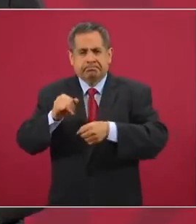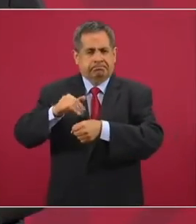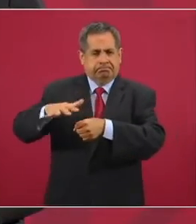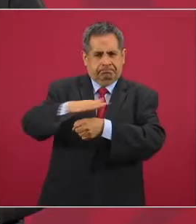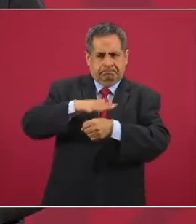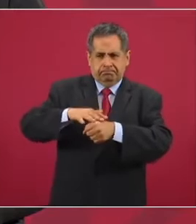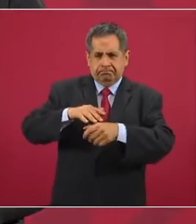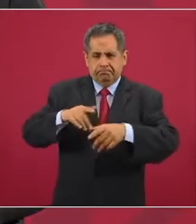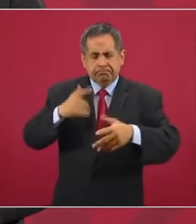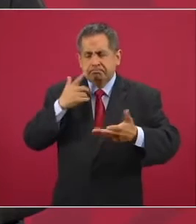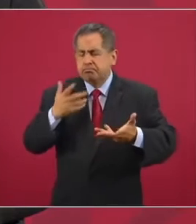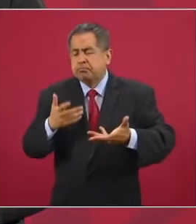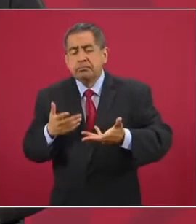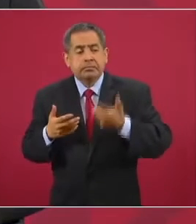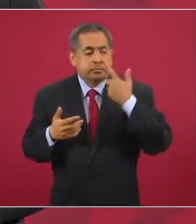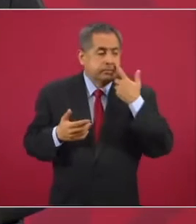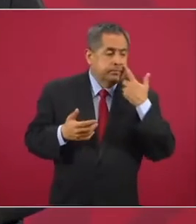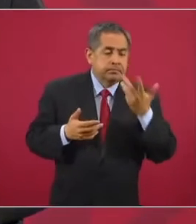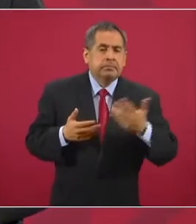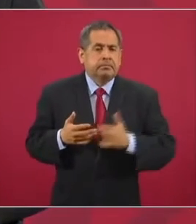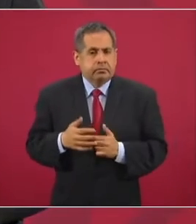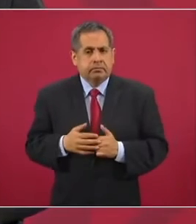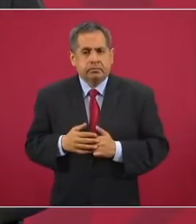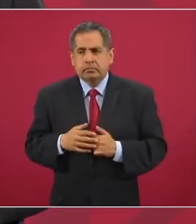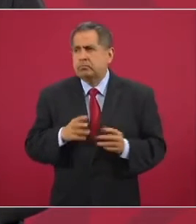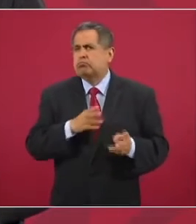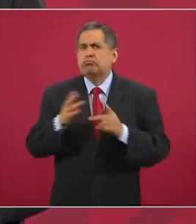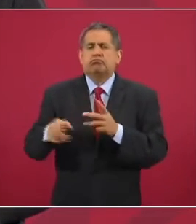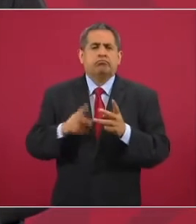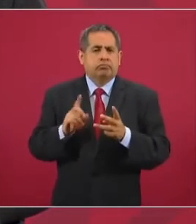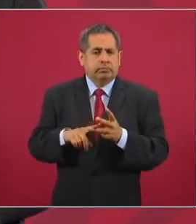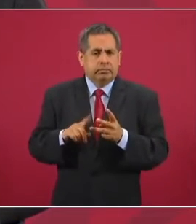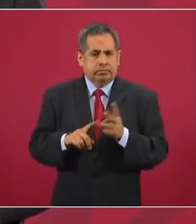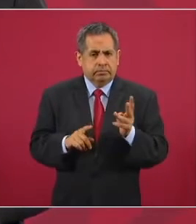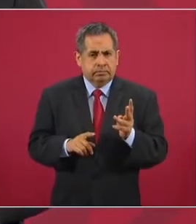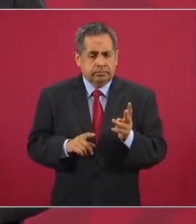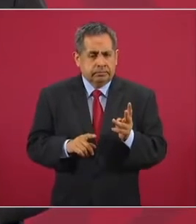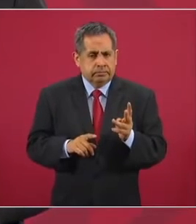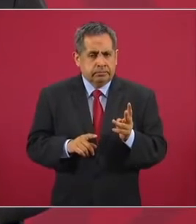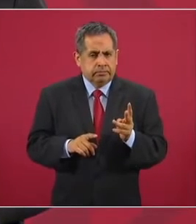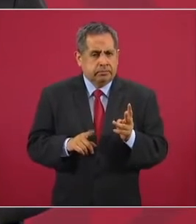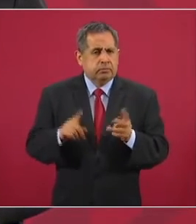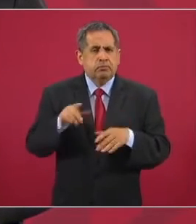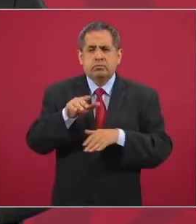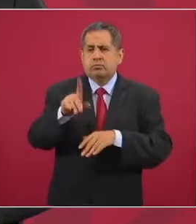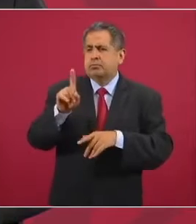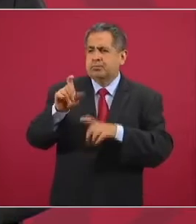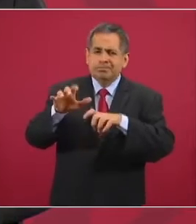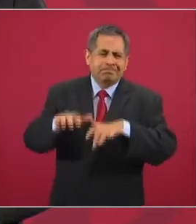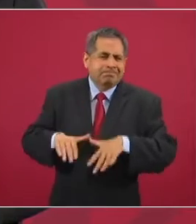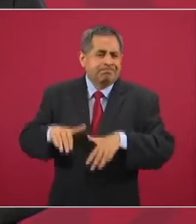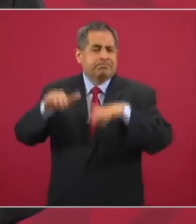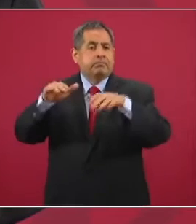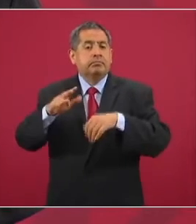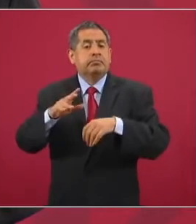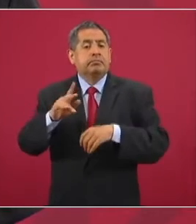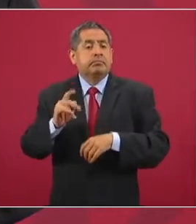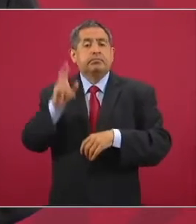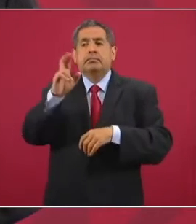Y en el caso de las inundaciones por los huracanes,